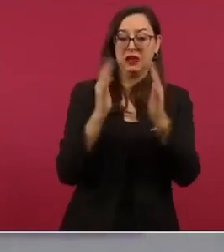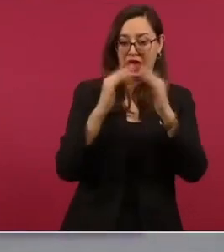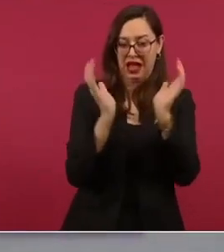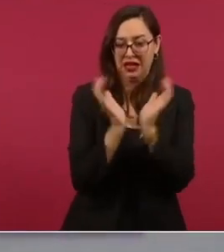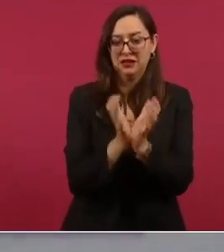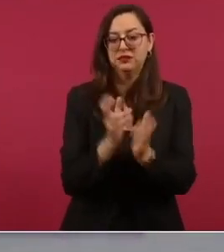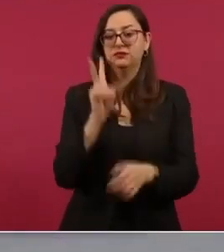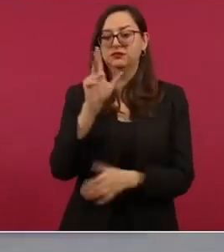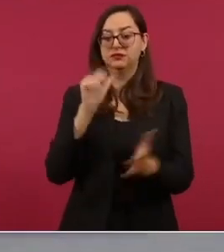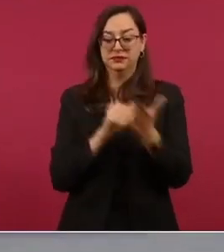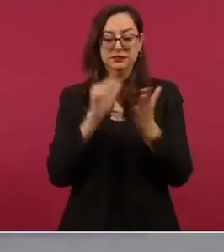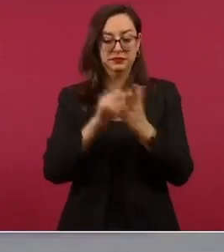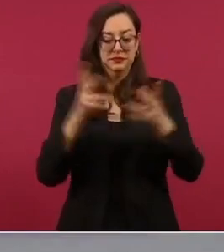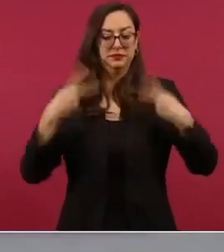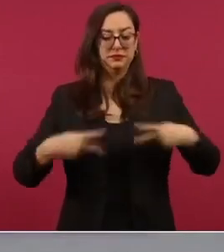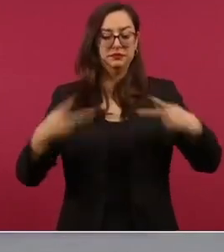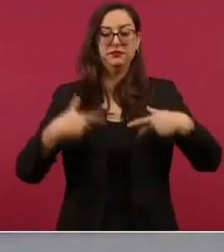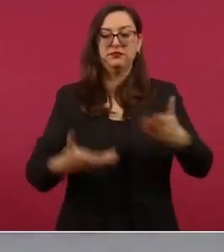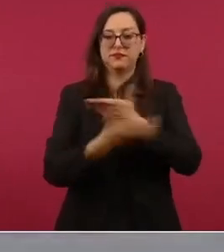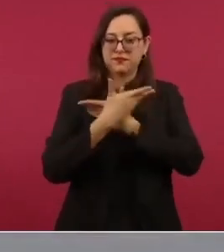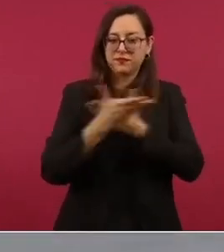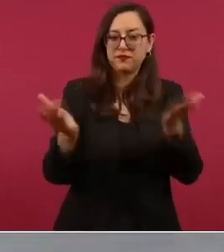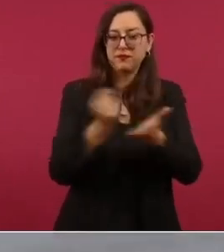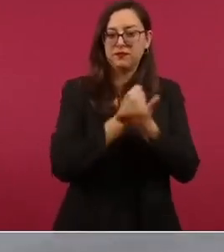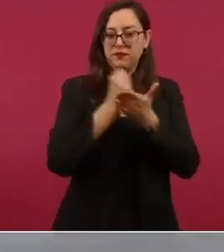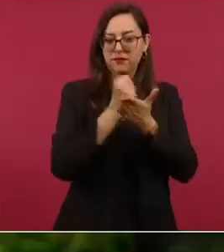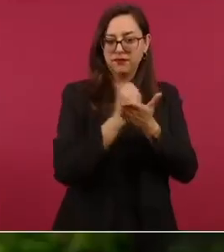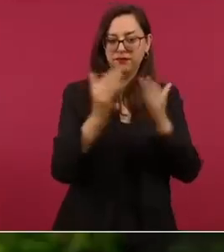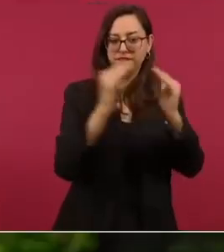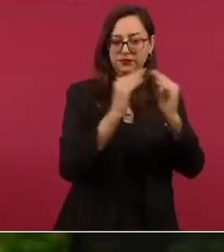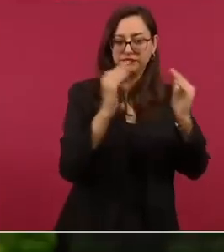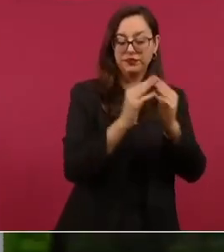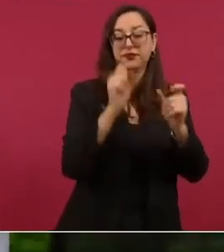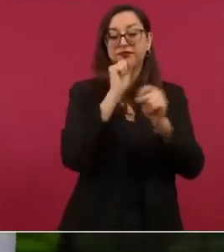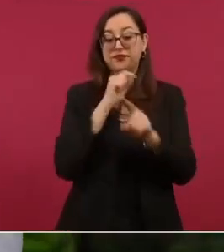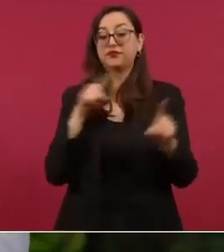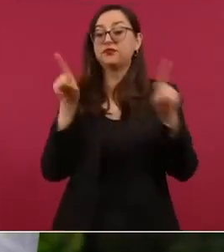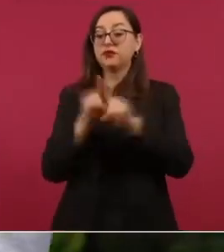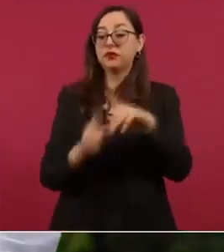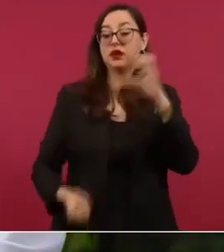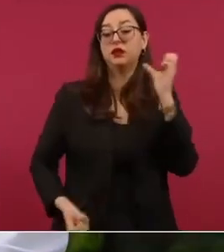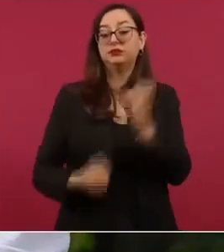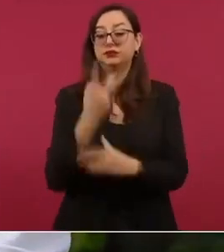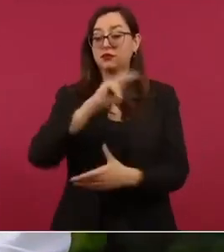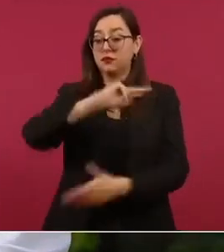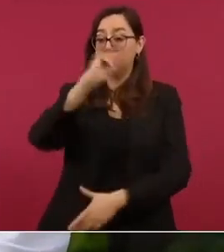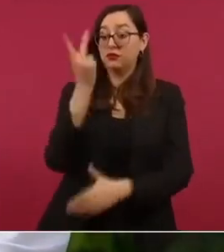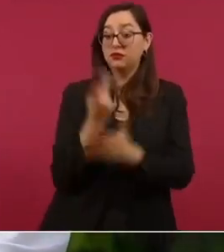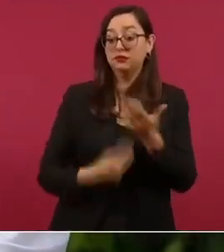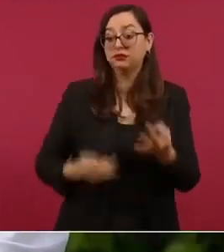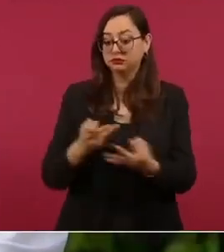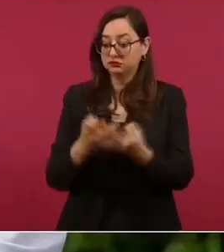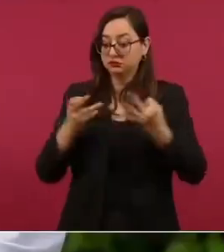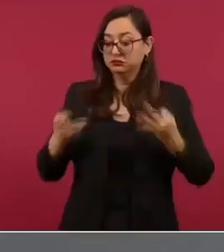millones de trabajadores y el programa de ampliación reconstrucción y construcción de vivienda ha llegado a